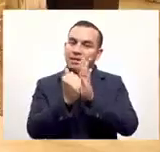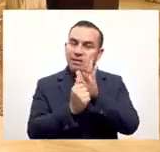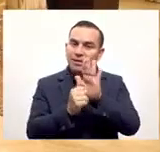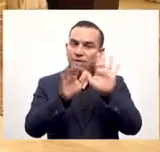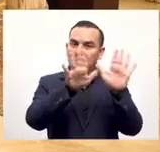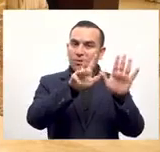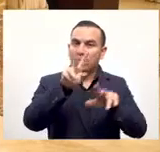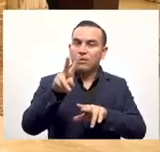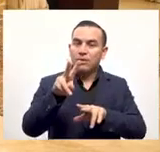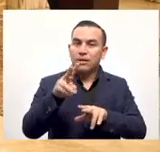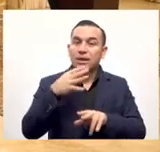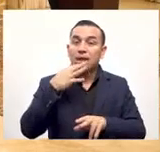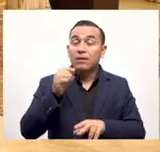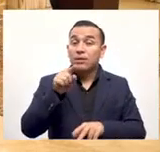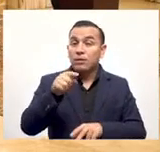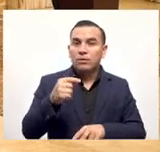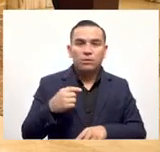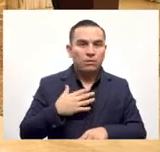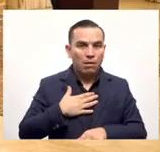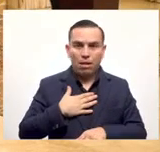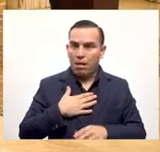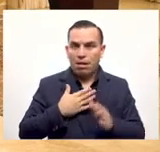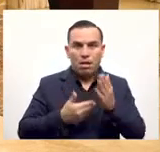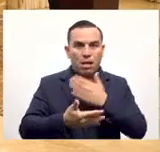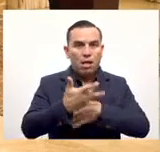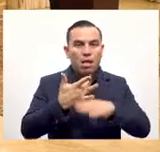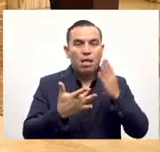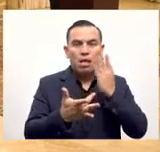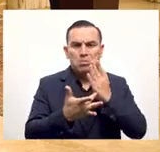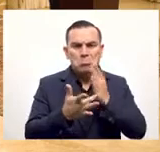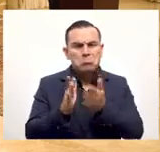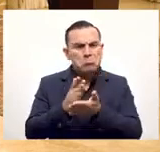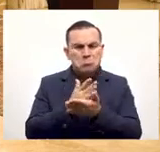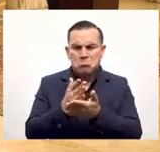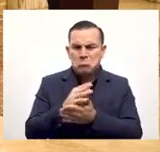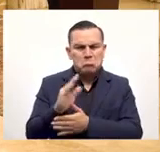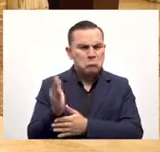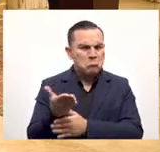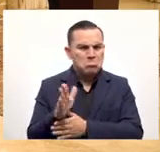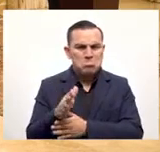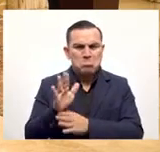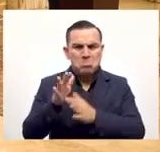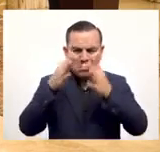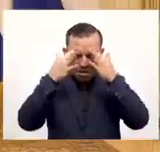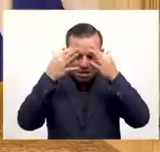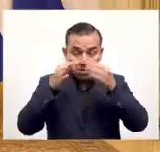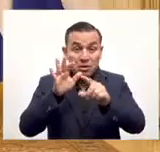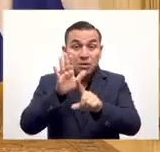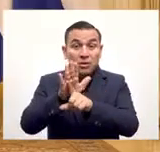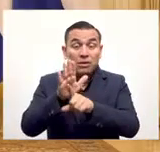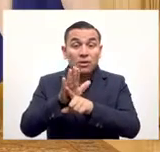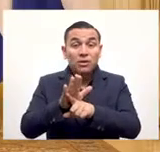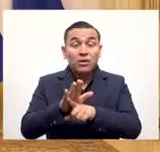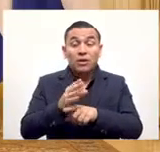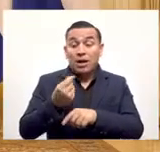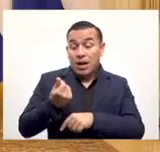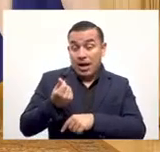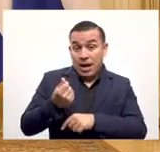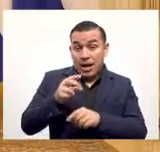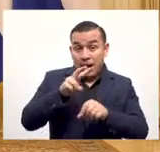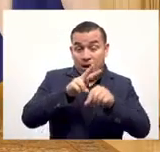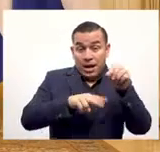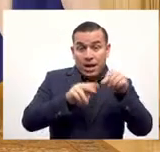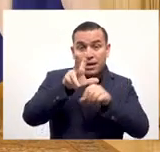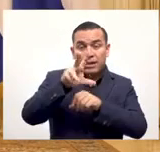12 es claro de que si alguien no tiene la tecnología o no sabe cómo usarlo no tiene que hacerlo pero el bono va a servir para que haya un